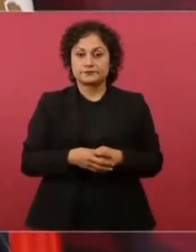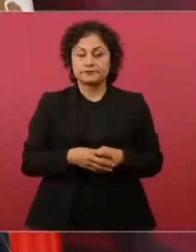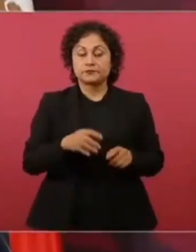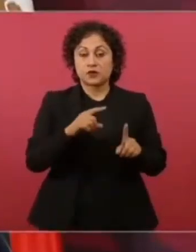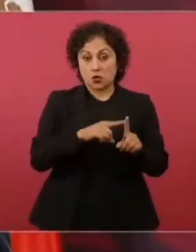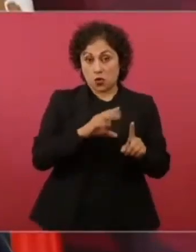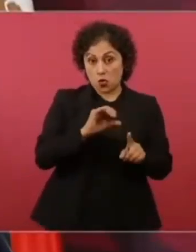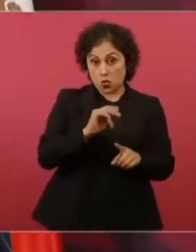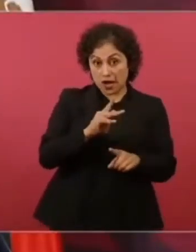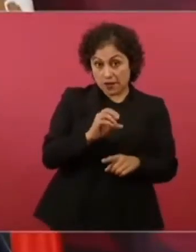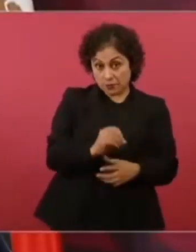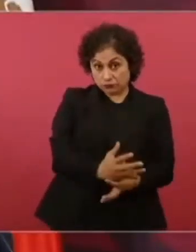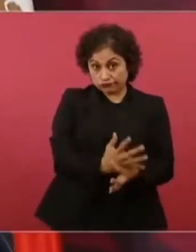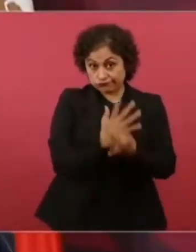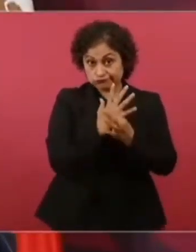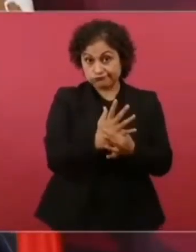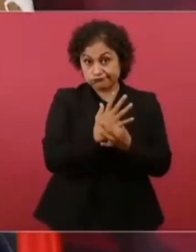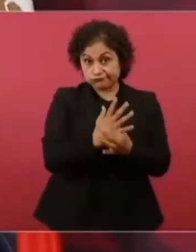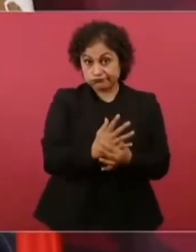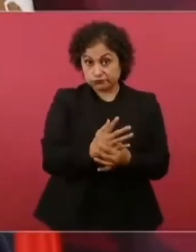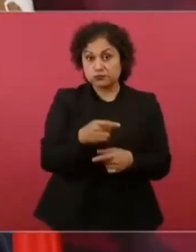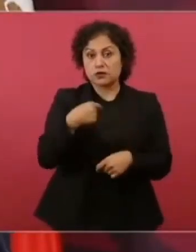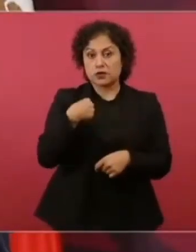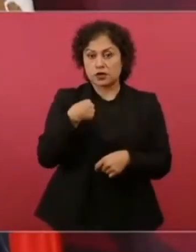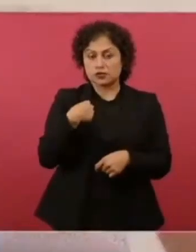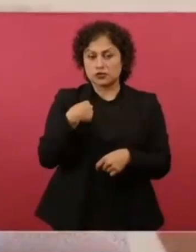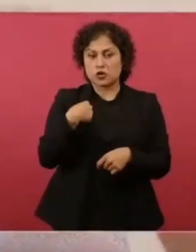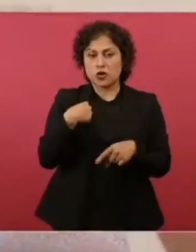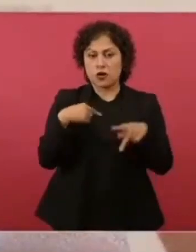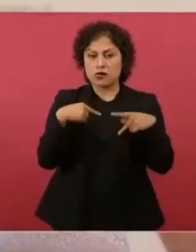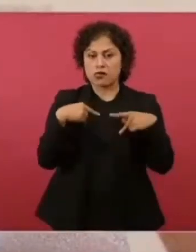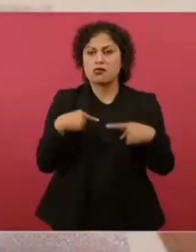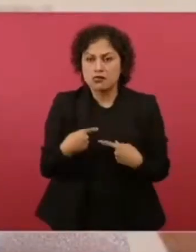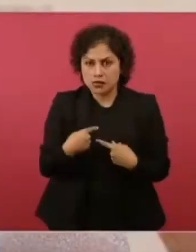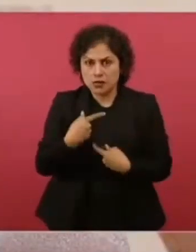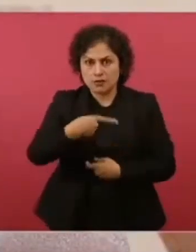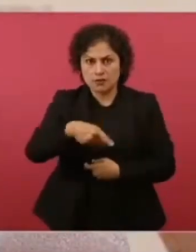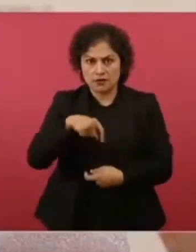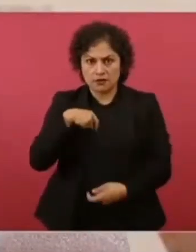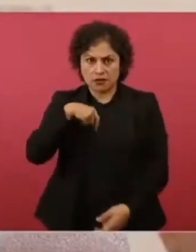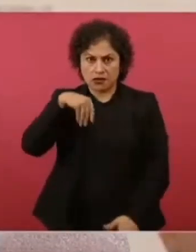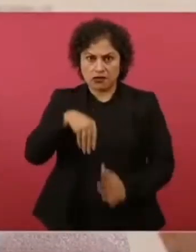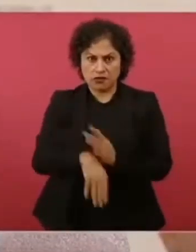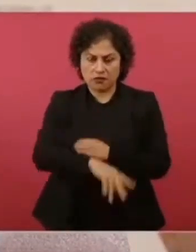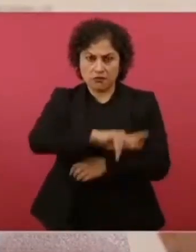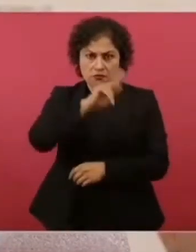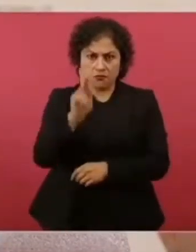quiebro pero no me doblo y hay quienes dicen que es al revés no